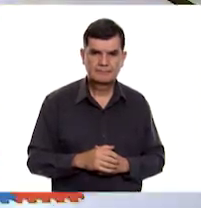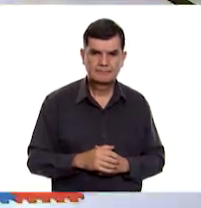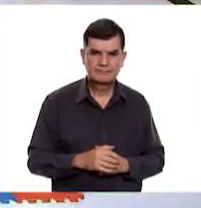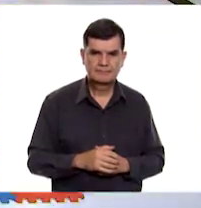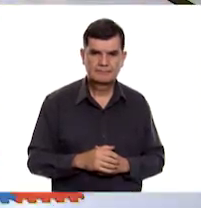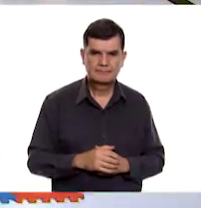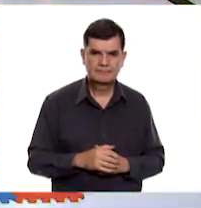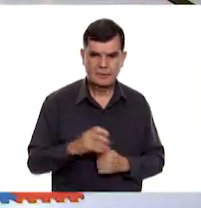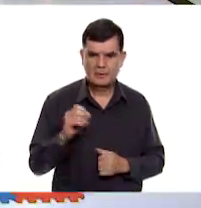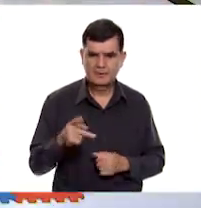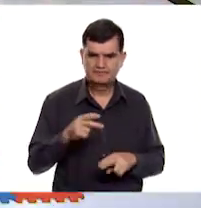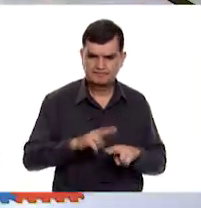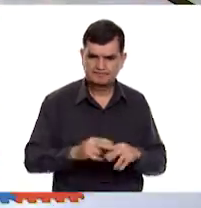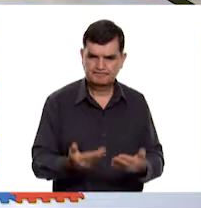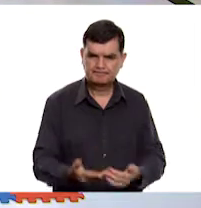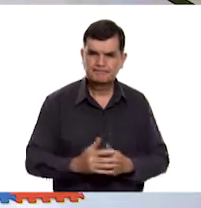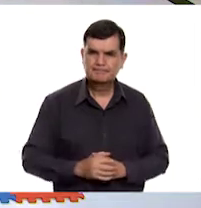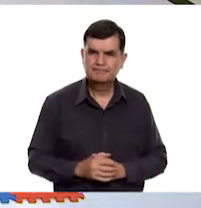Ok.